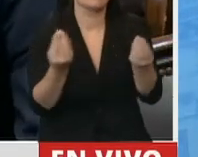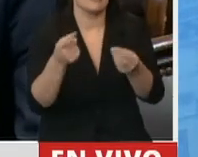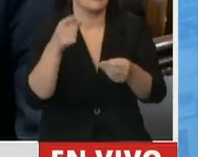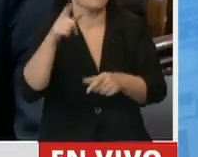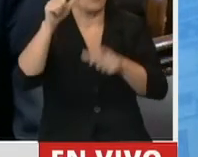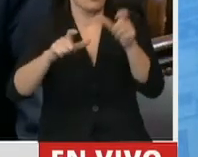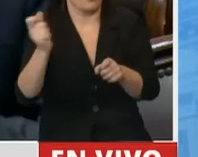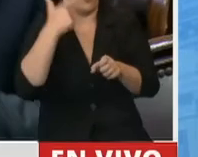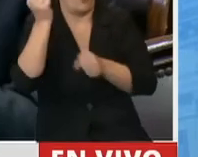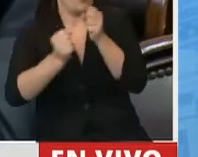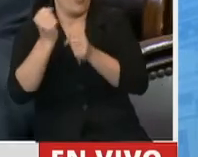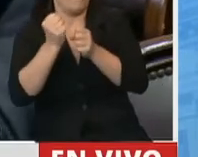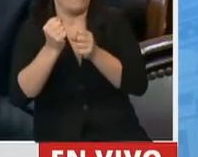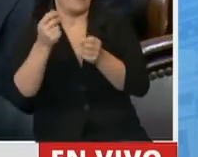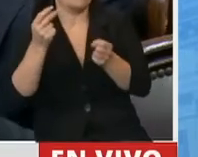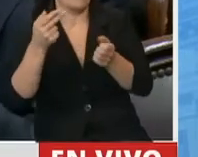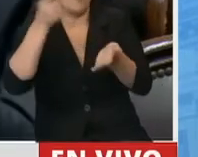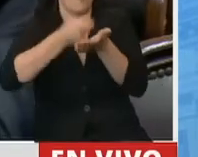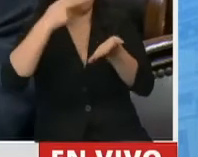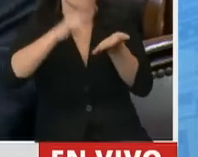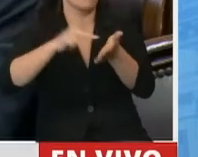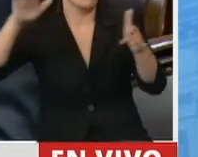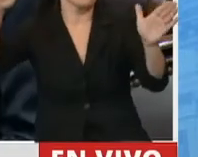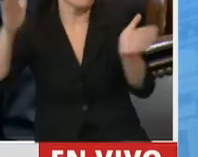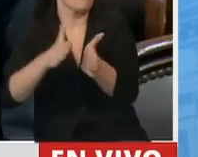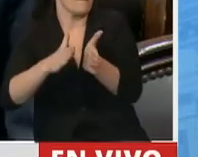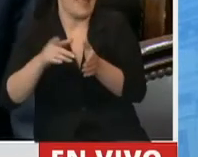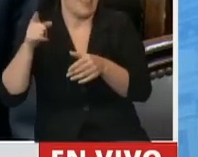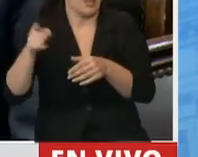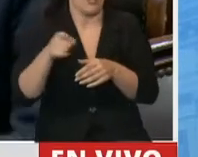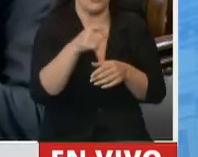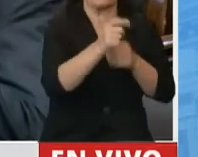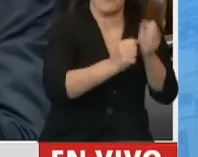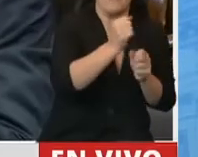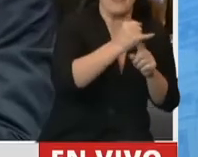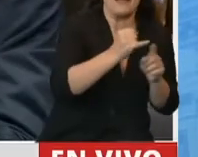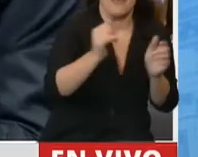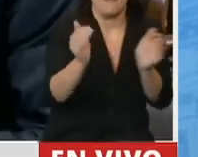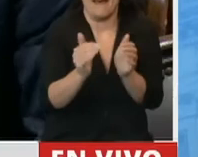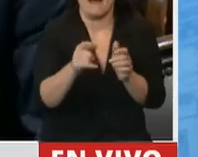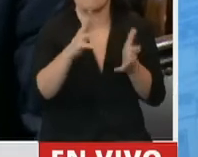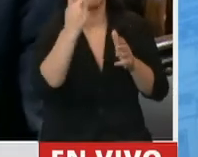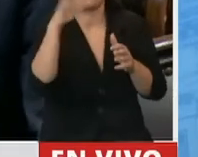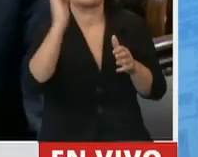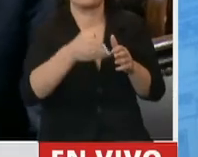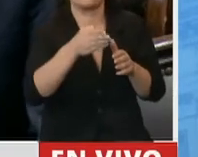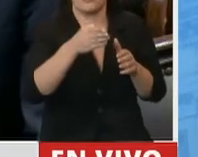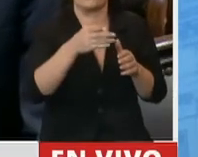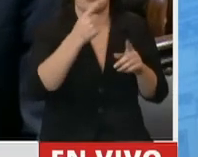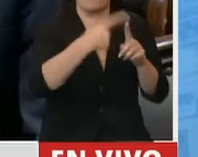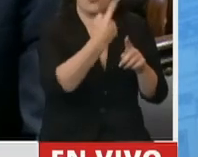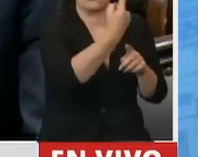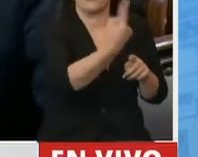patronales, diferenciado para las grandes empresas y para las MIPIMES, hasta un máximo del 20% por cada